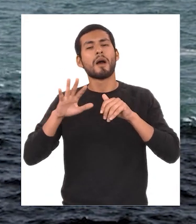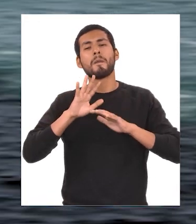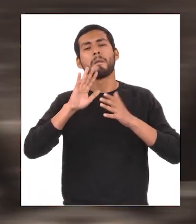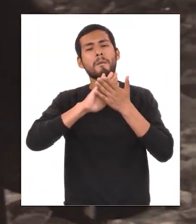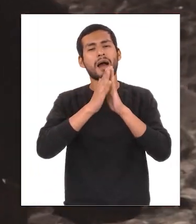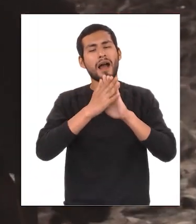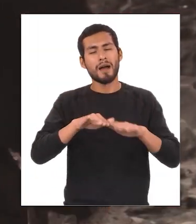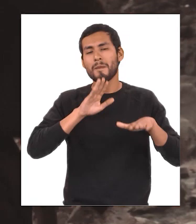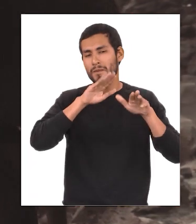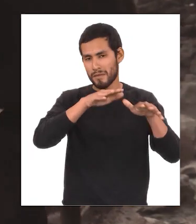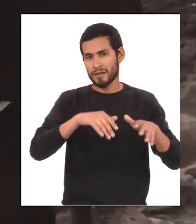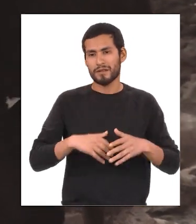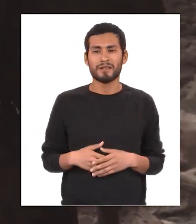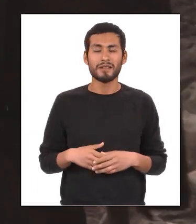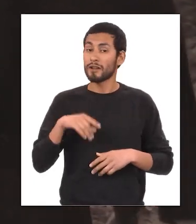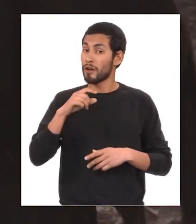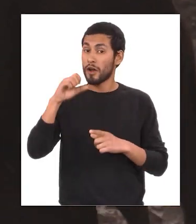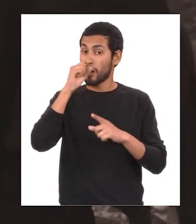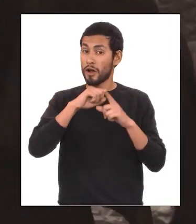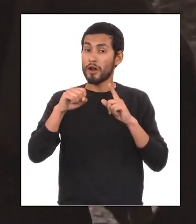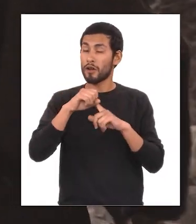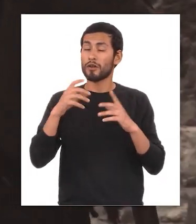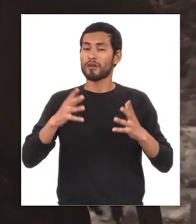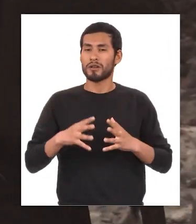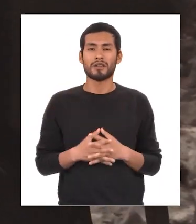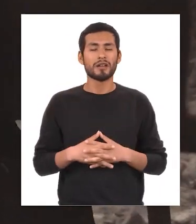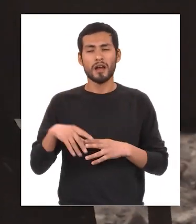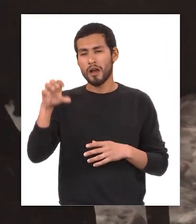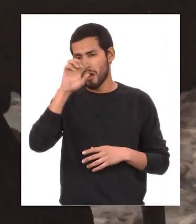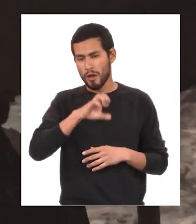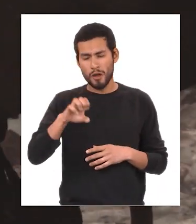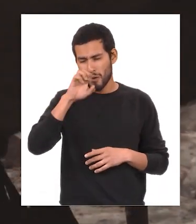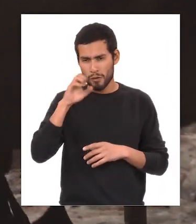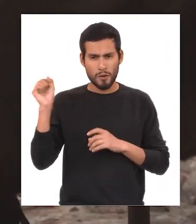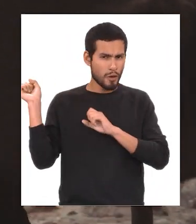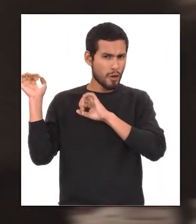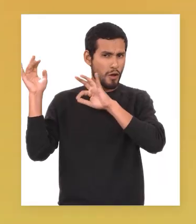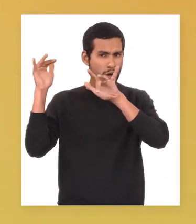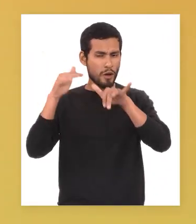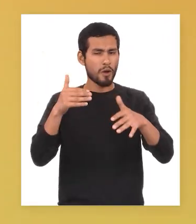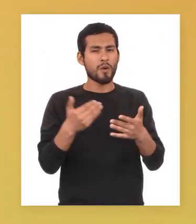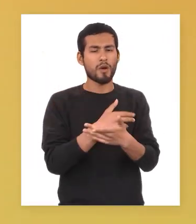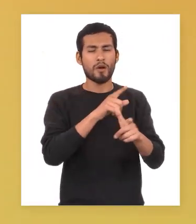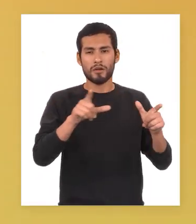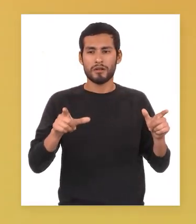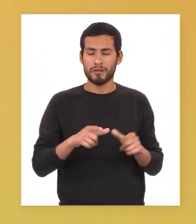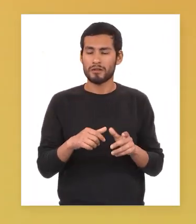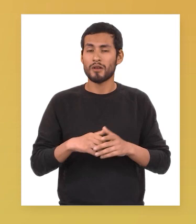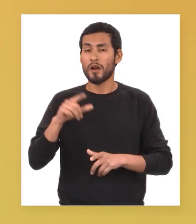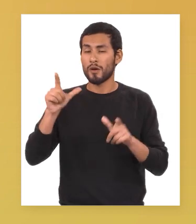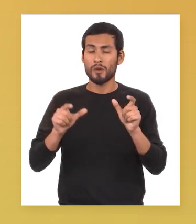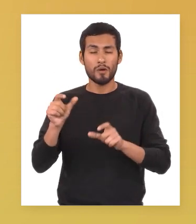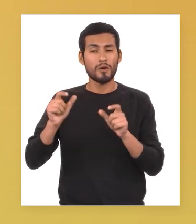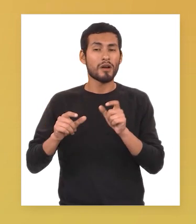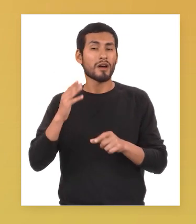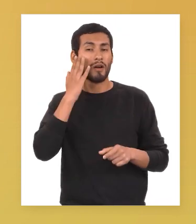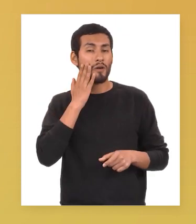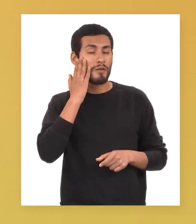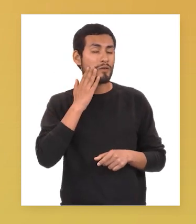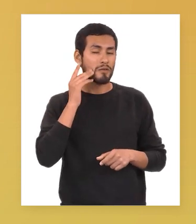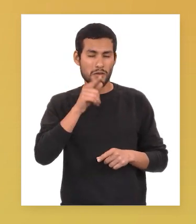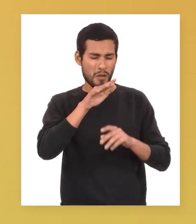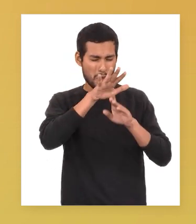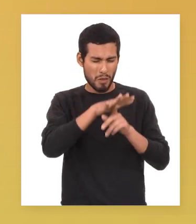en el ámbito social empezó la migración europea a nuevas tierras algunos grupos étnicos